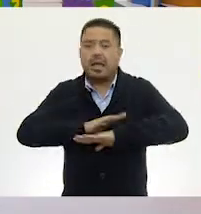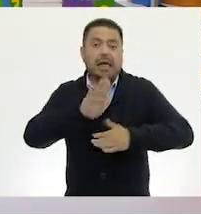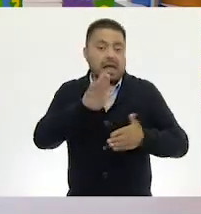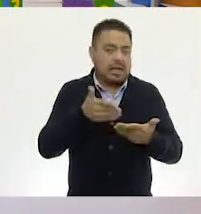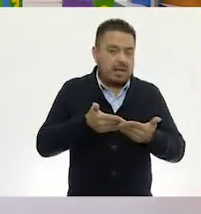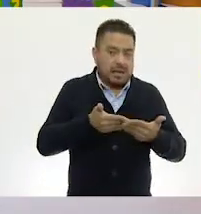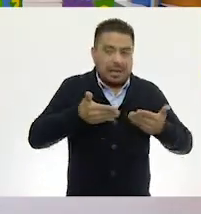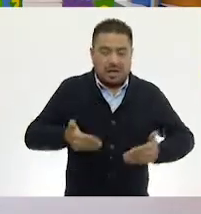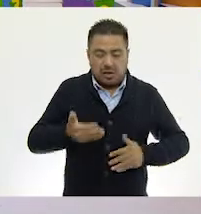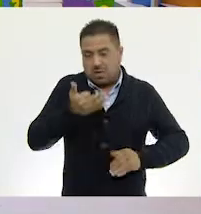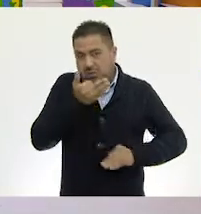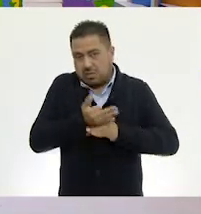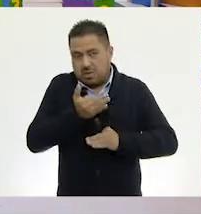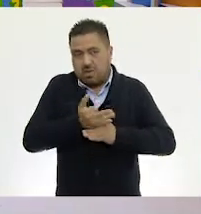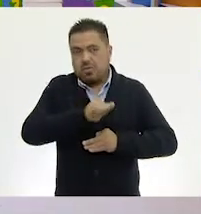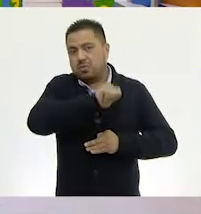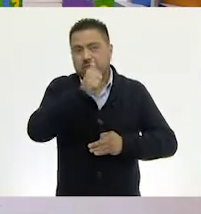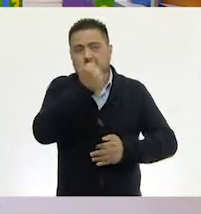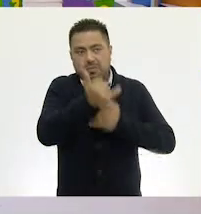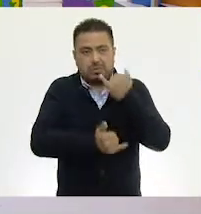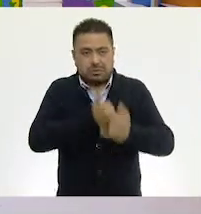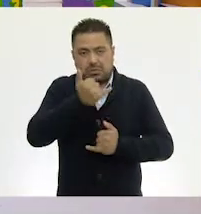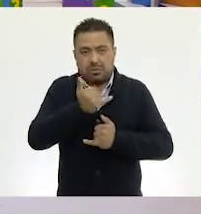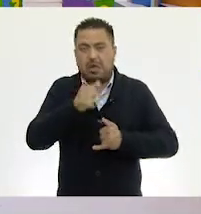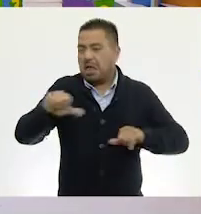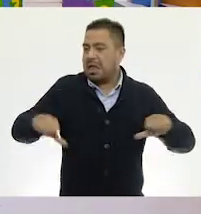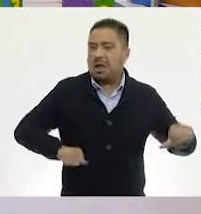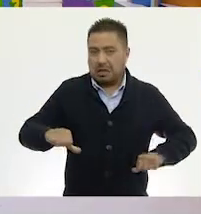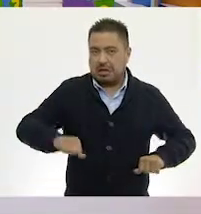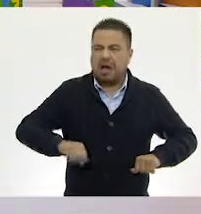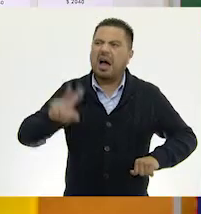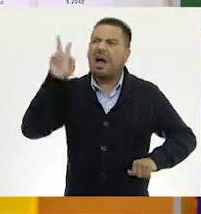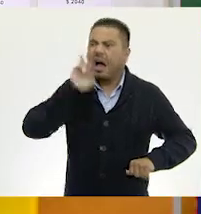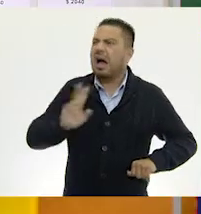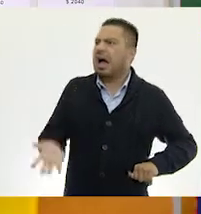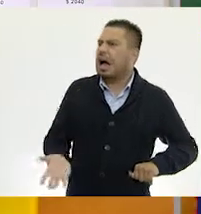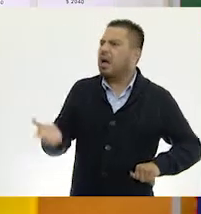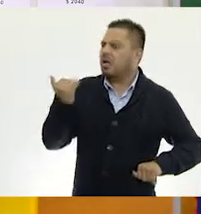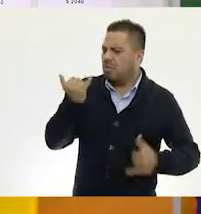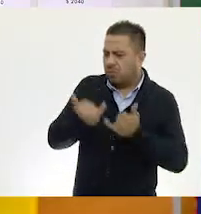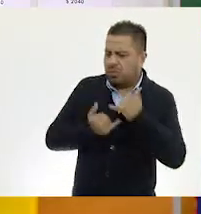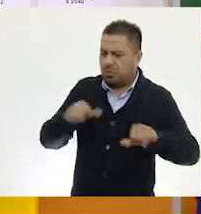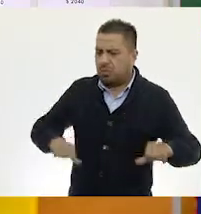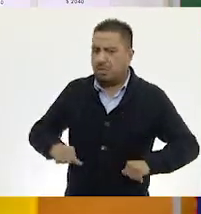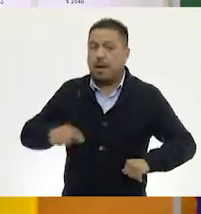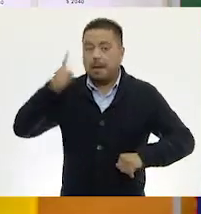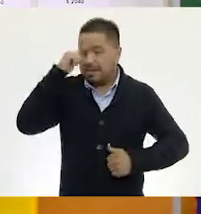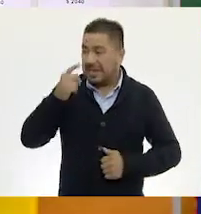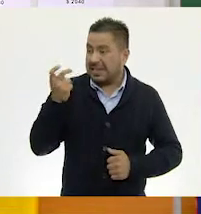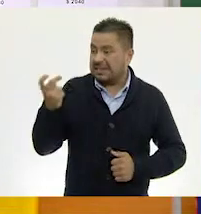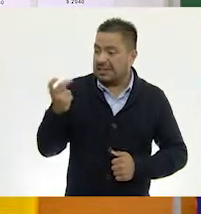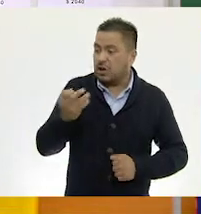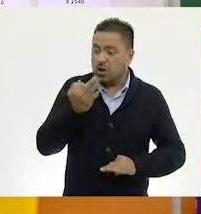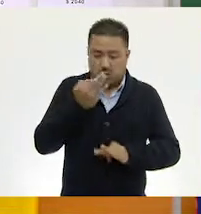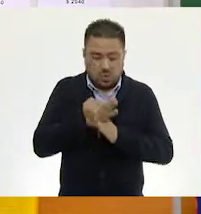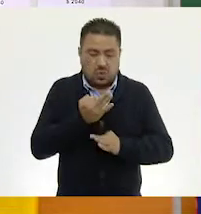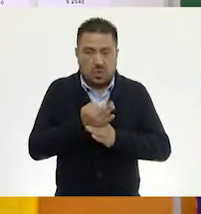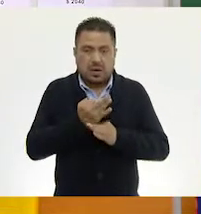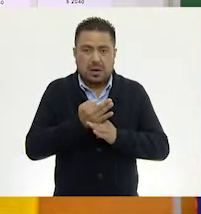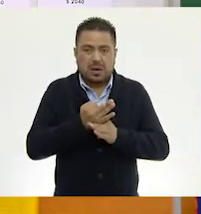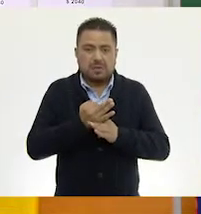Ahora, te tengo otro juego, actividad. A ver, vamos a ver el otro juego y actividad. Pero para eso voy a